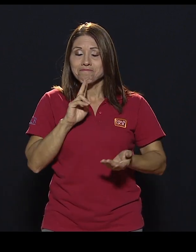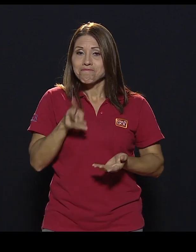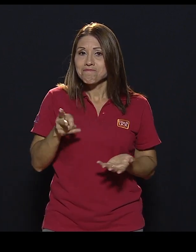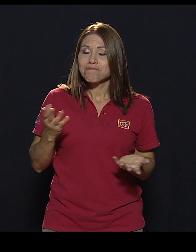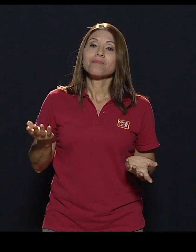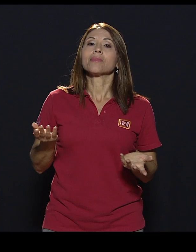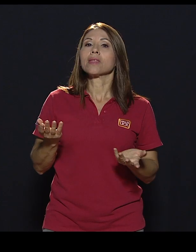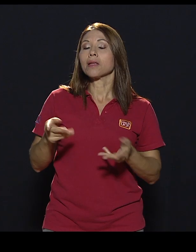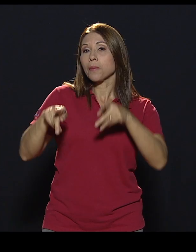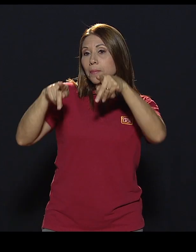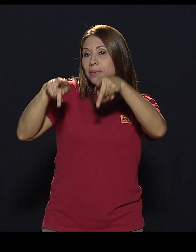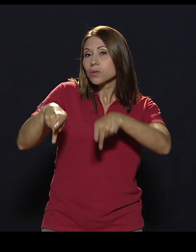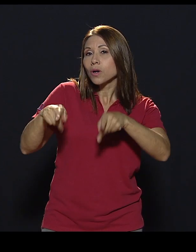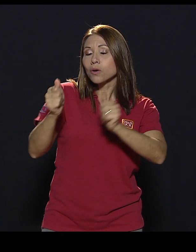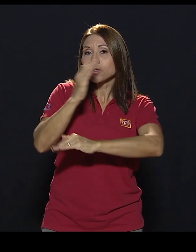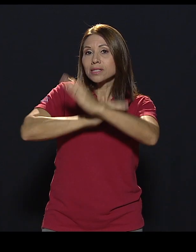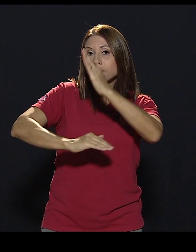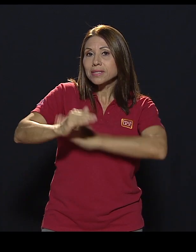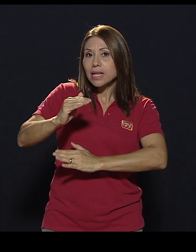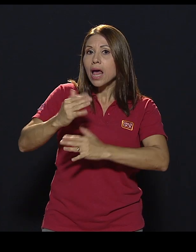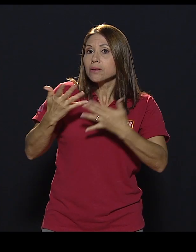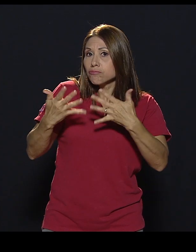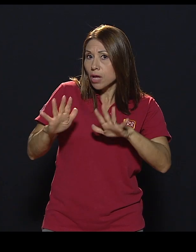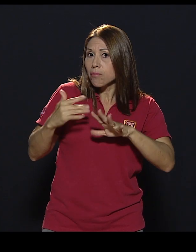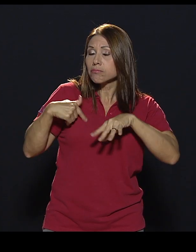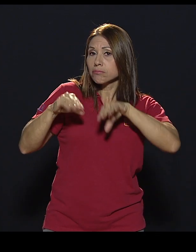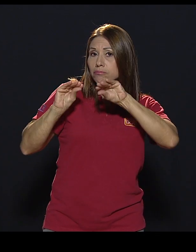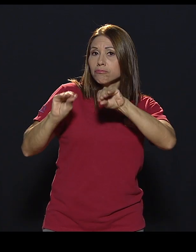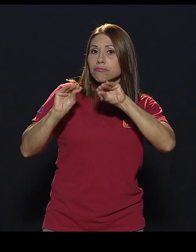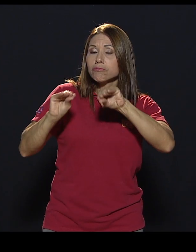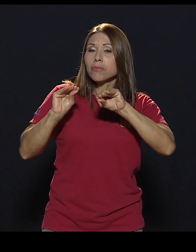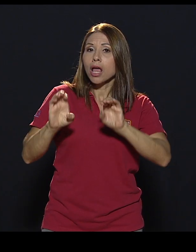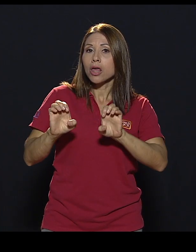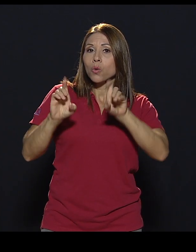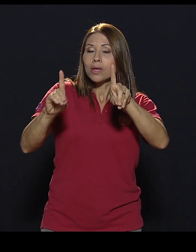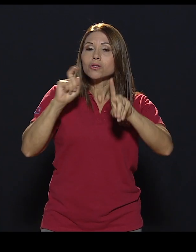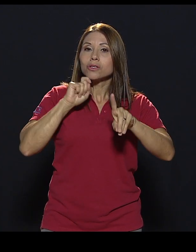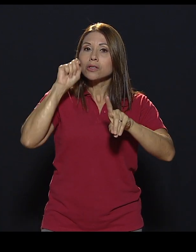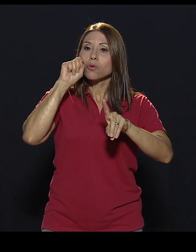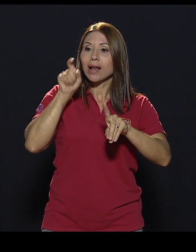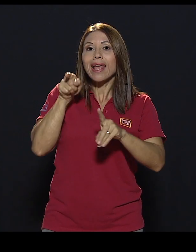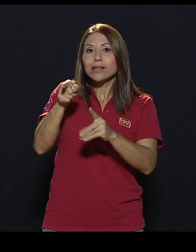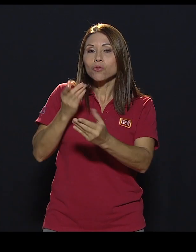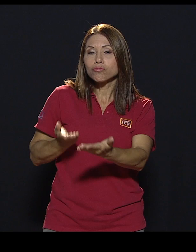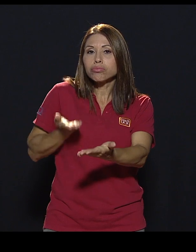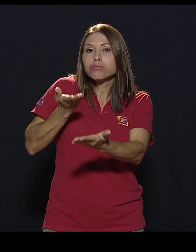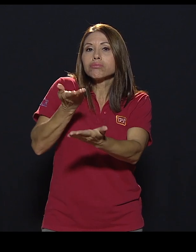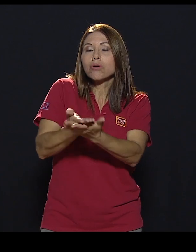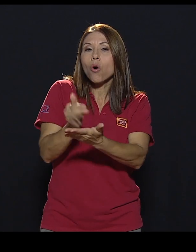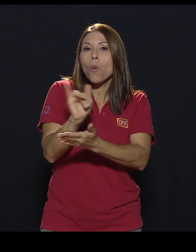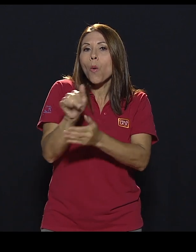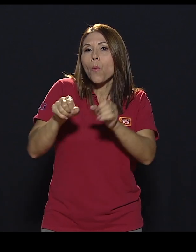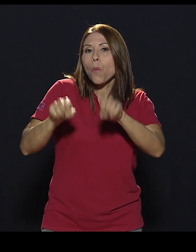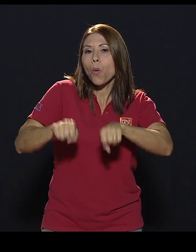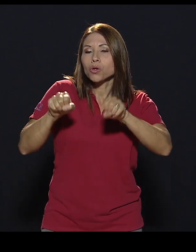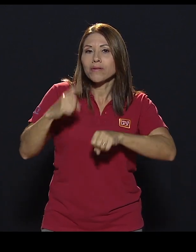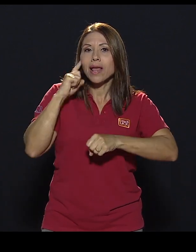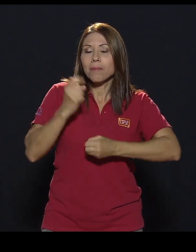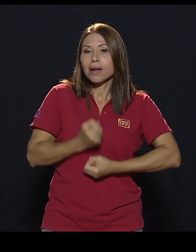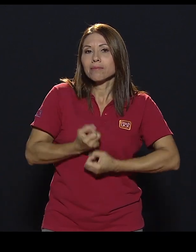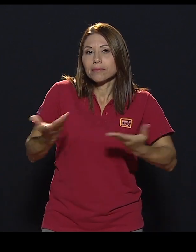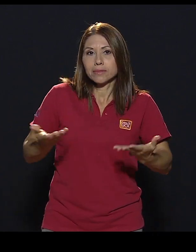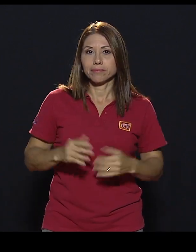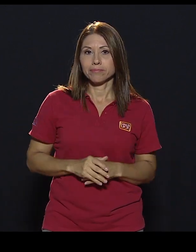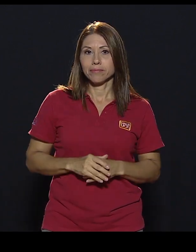¿Qué tanto la persona con discapacidad recibe educación sexual y se le plantea eso como una posibilidad, ¿verdad? Para poderse expresar,